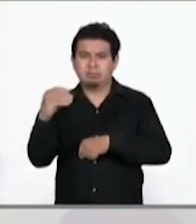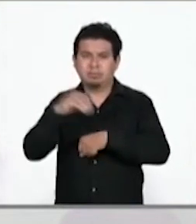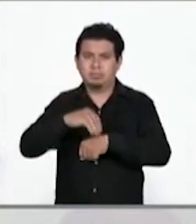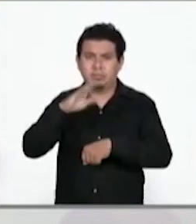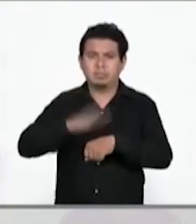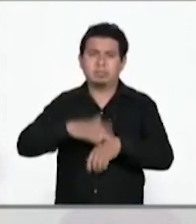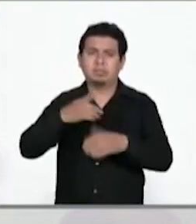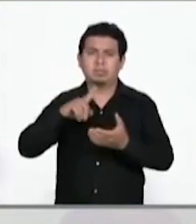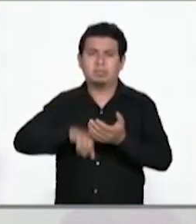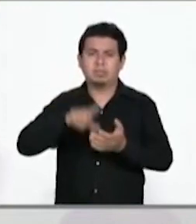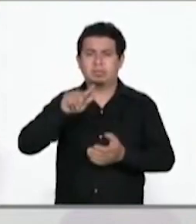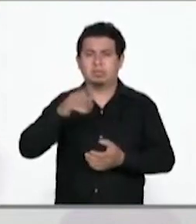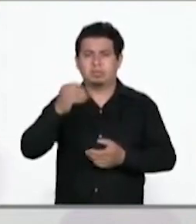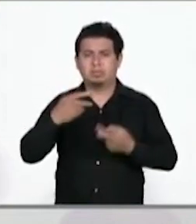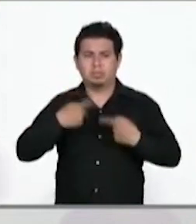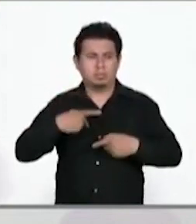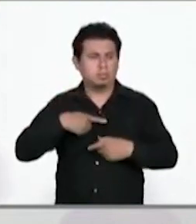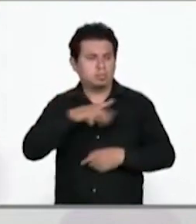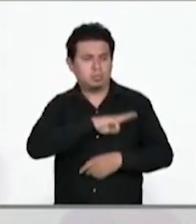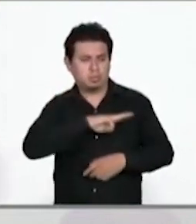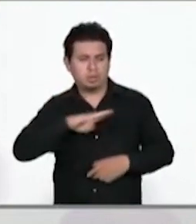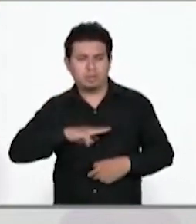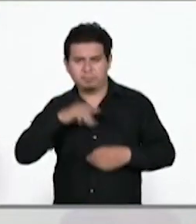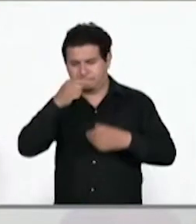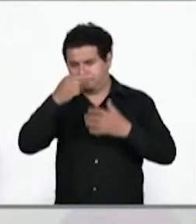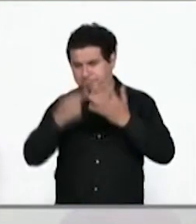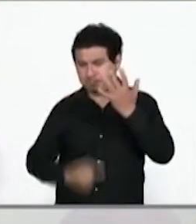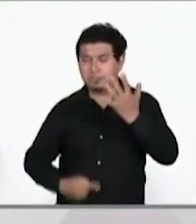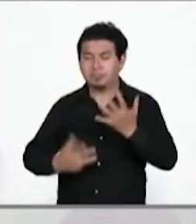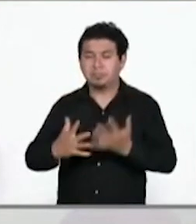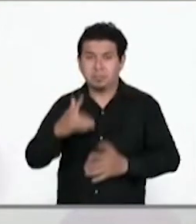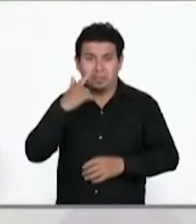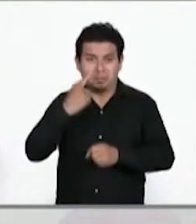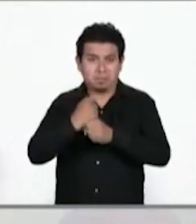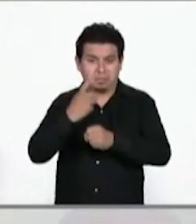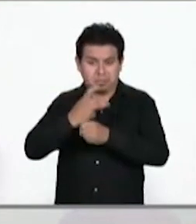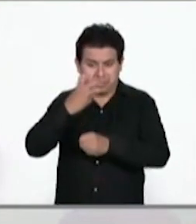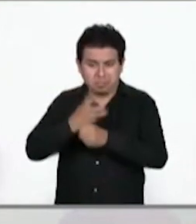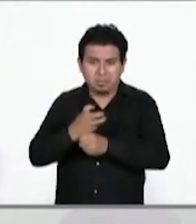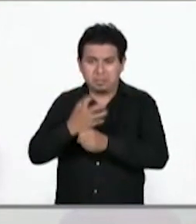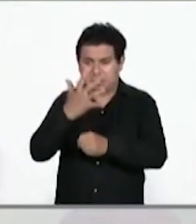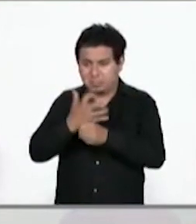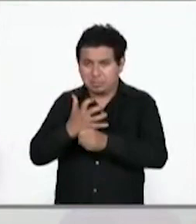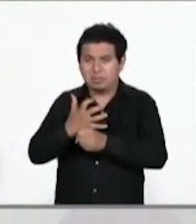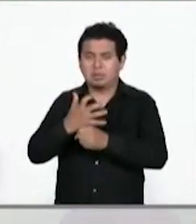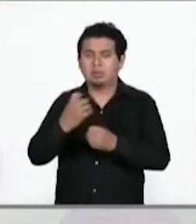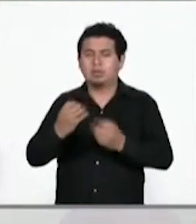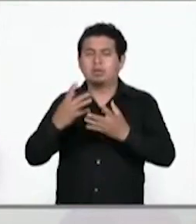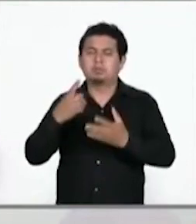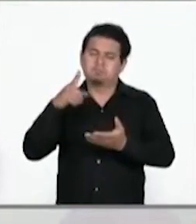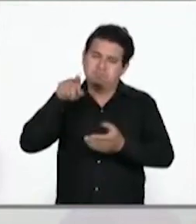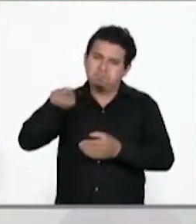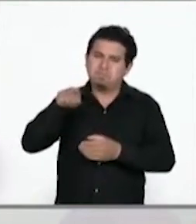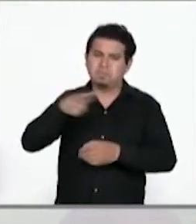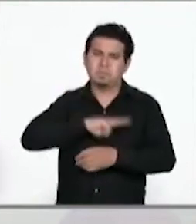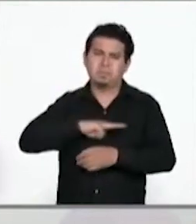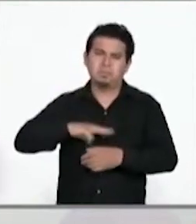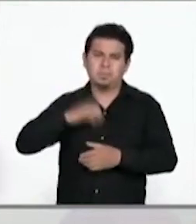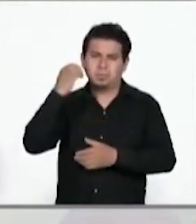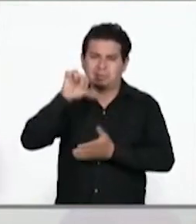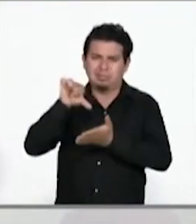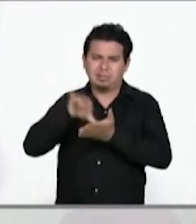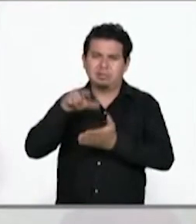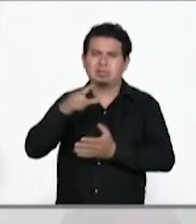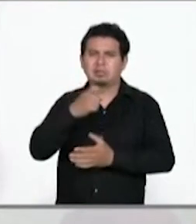Mencionó que la jurisdicción sanitaria número uno de Valles Centrales tiene 22.464 casos y 1.256 defunciones,